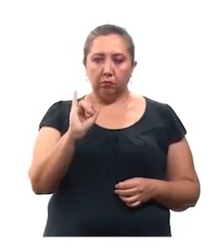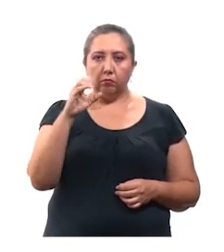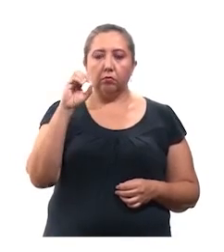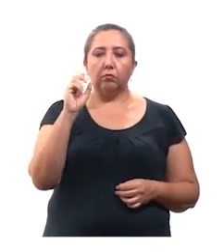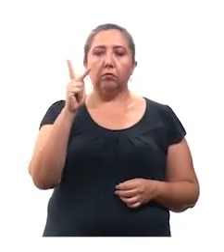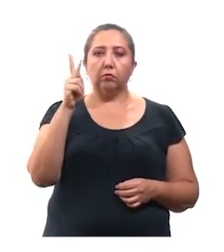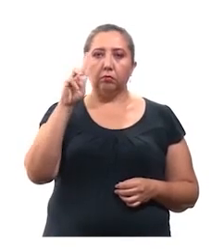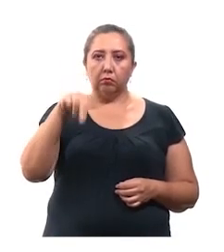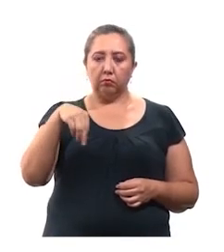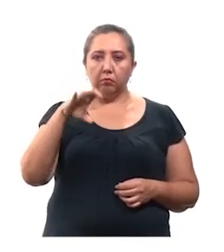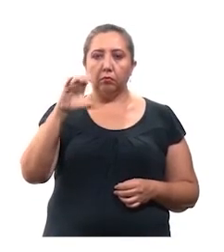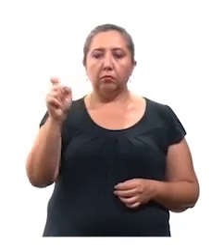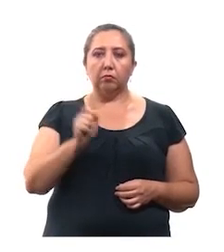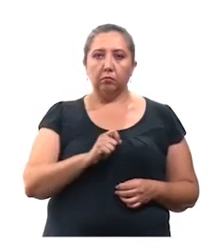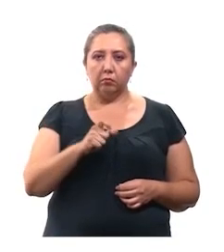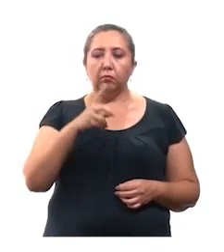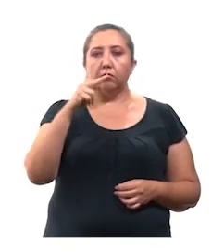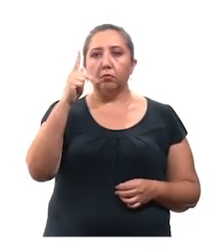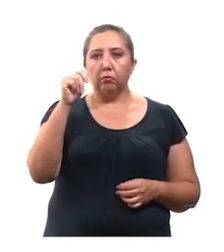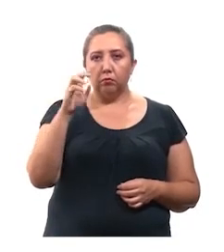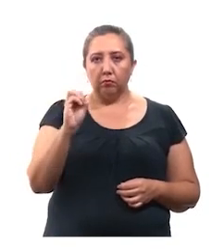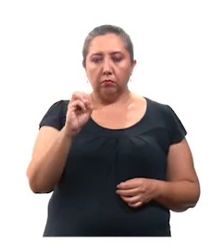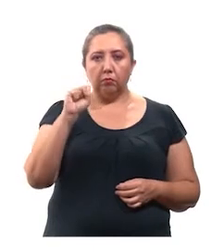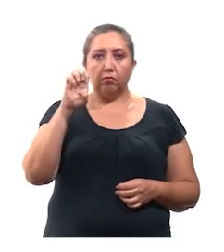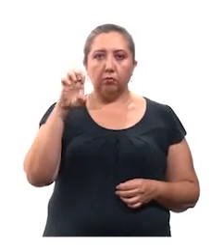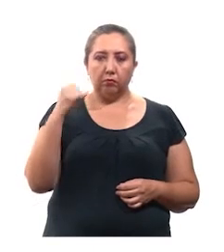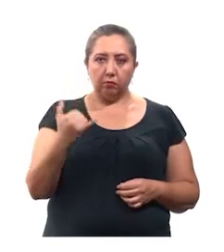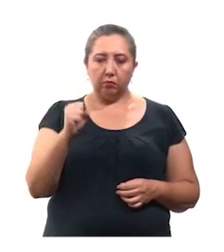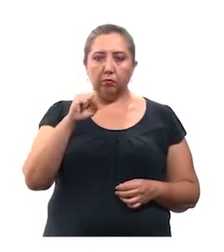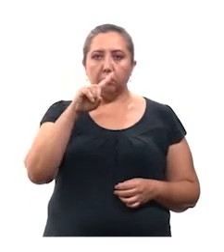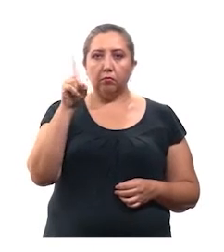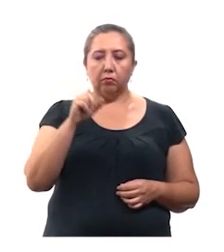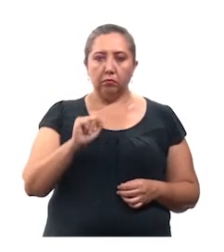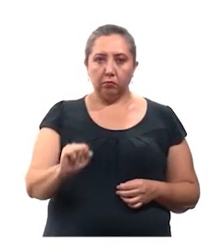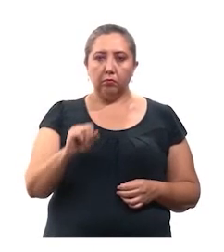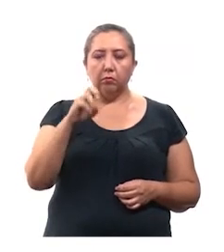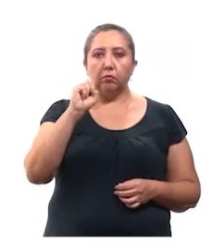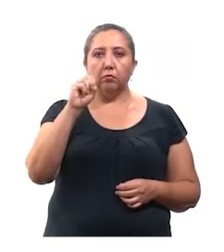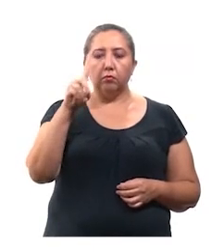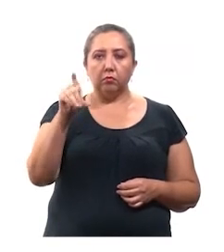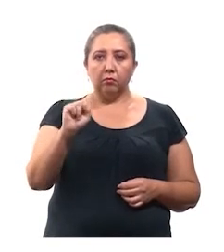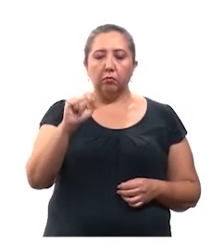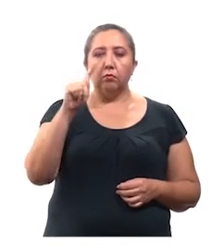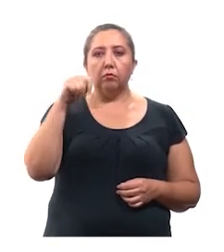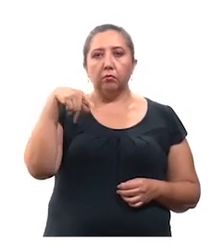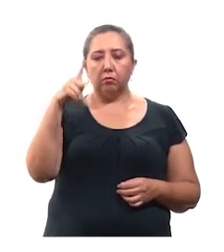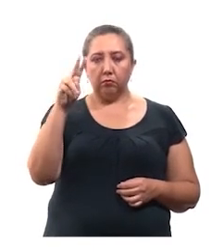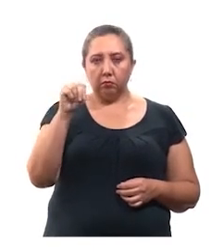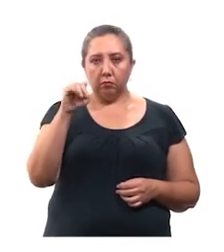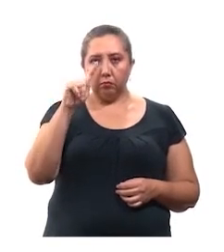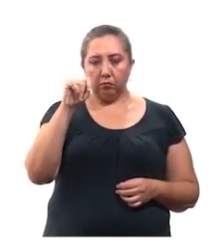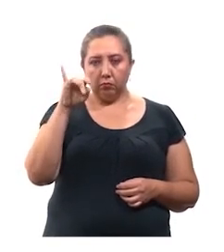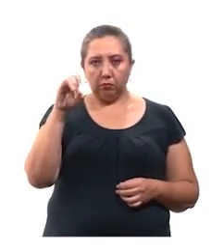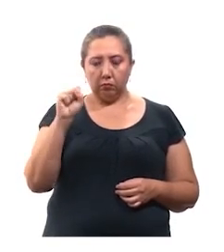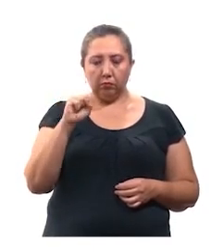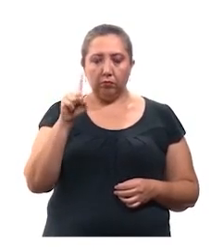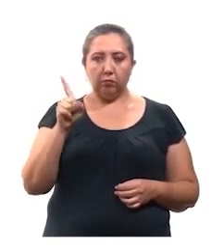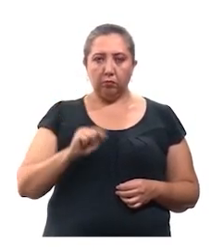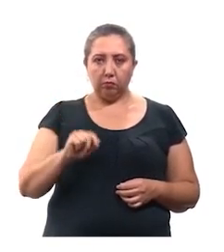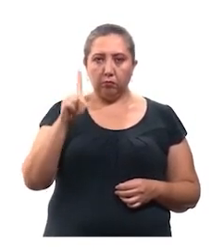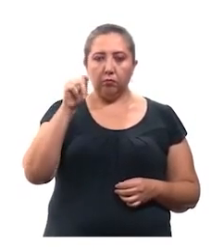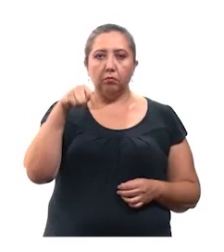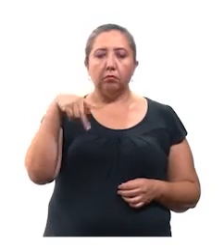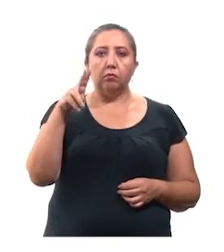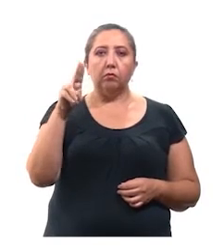559, uman 2 mil 193, tisiming 2 mil 178, tikul 1 mil 863, tekash 1 mil